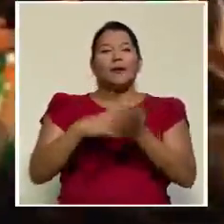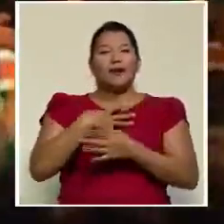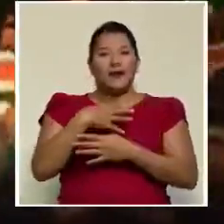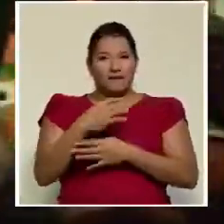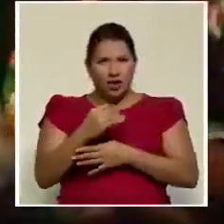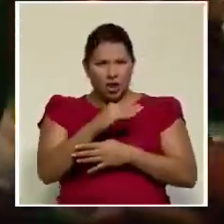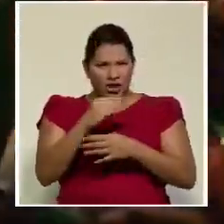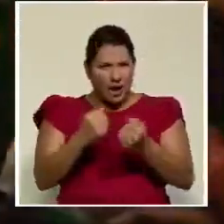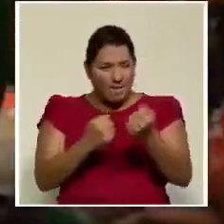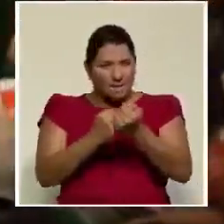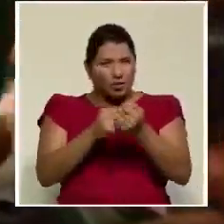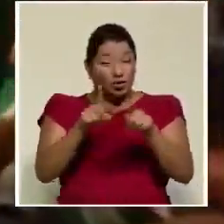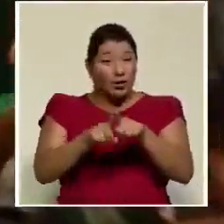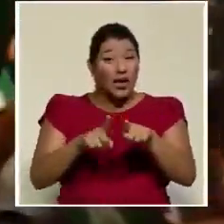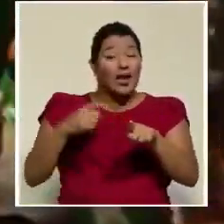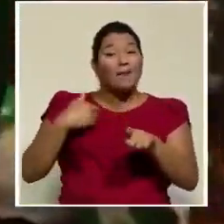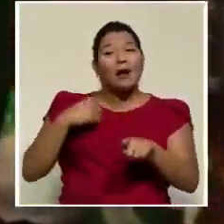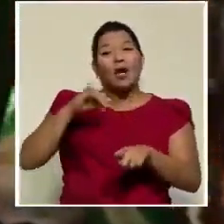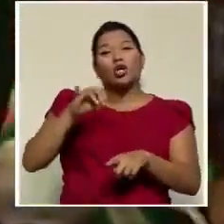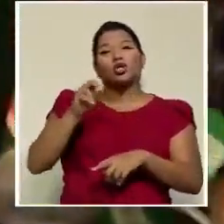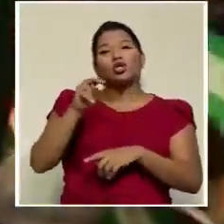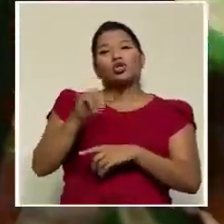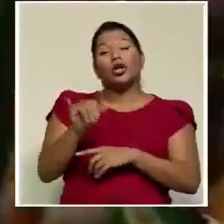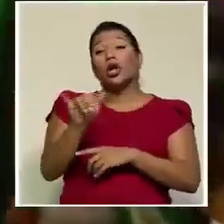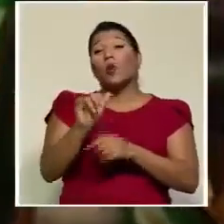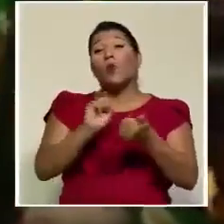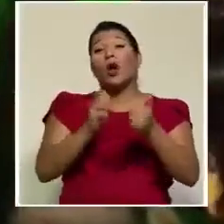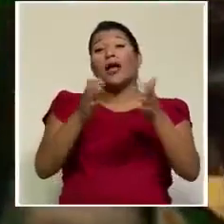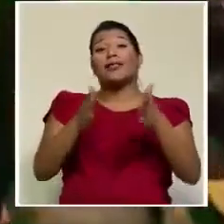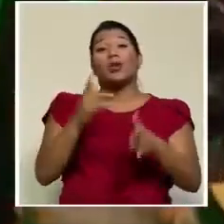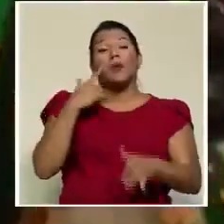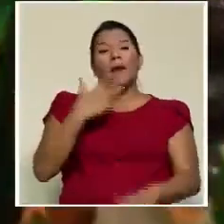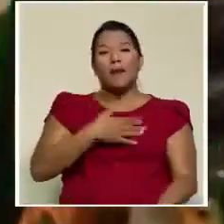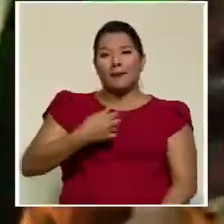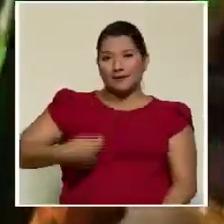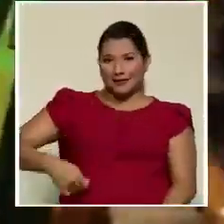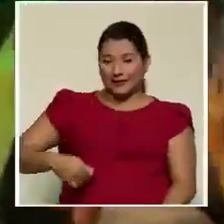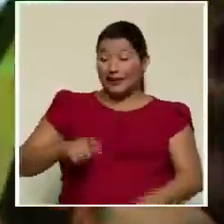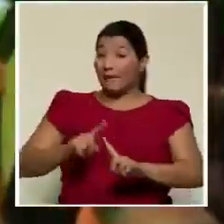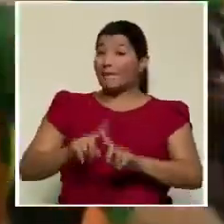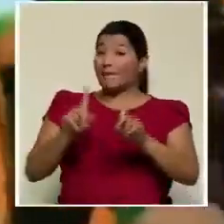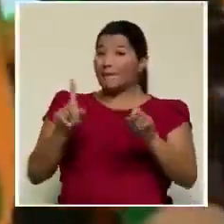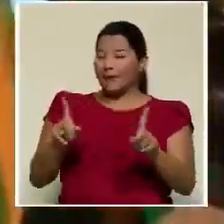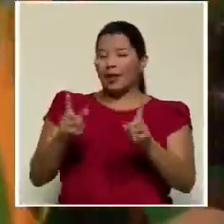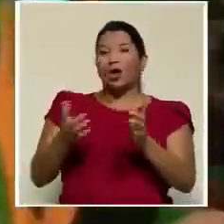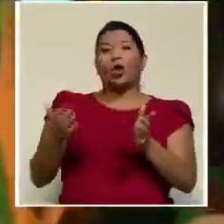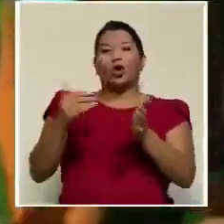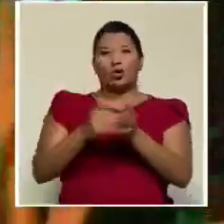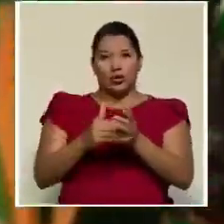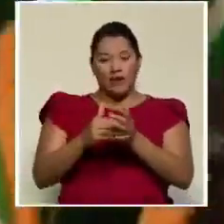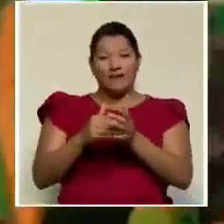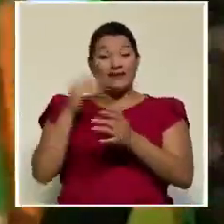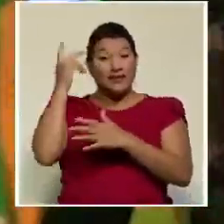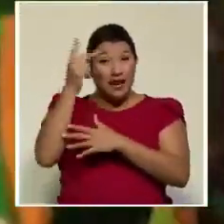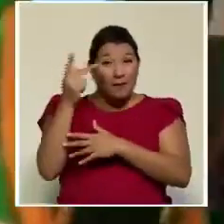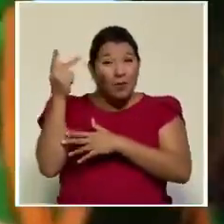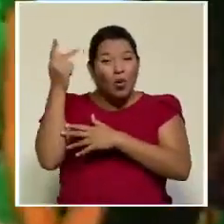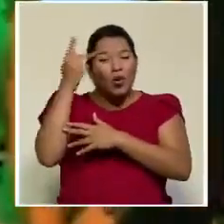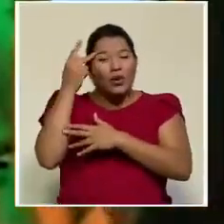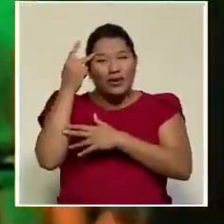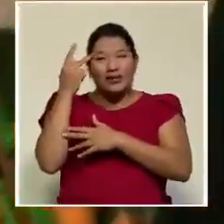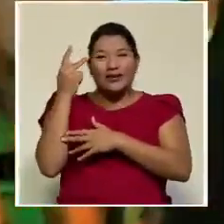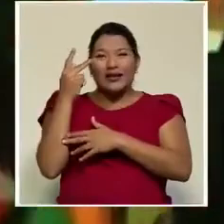apoyando a su hermano Johnny como candidato a la presidencia. Sin embargo, otra vez, la política se